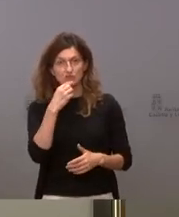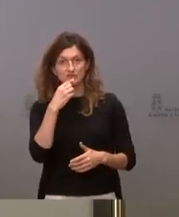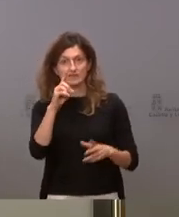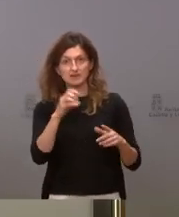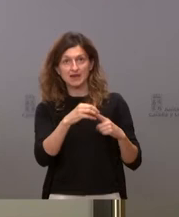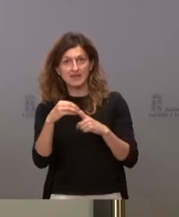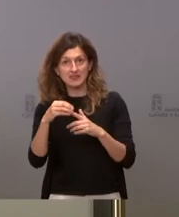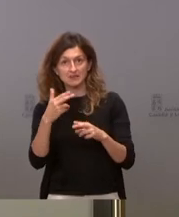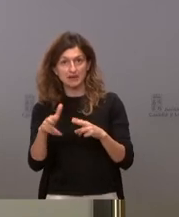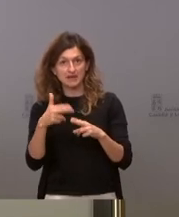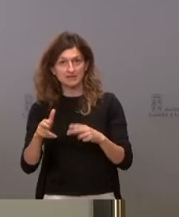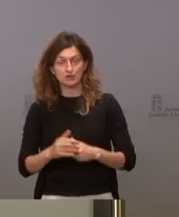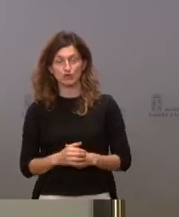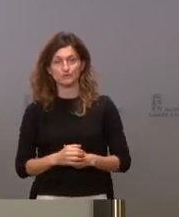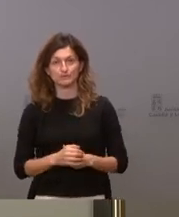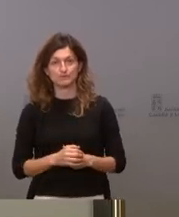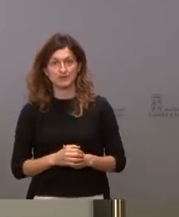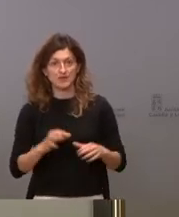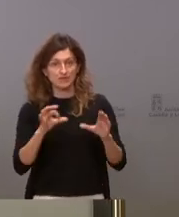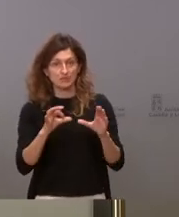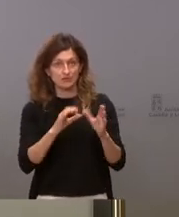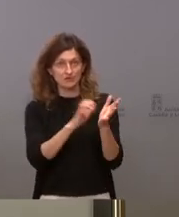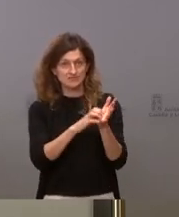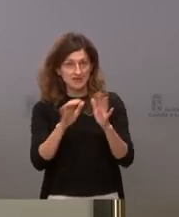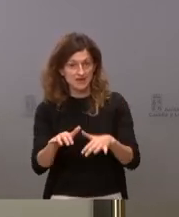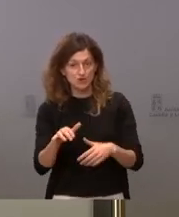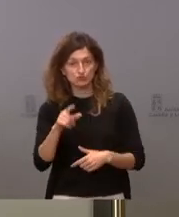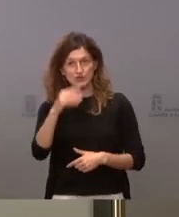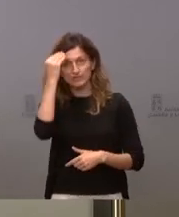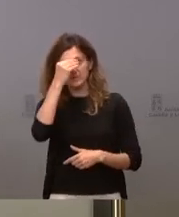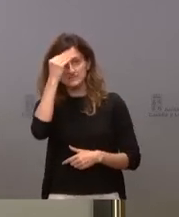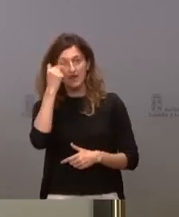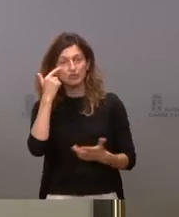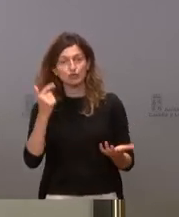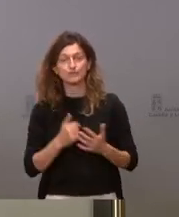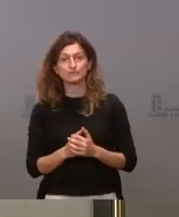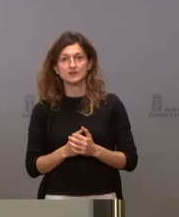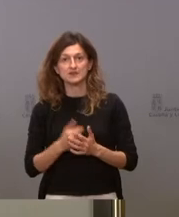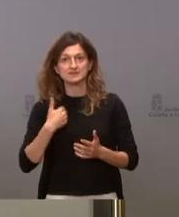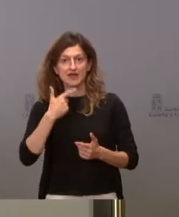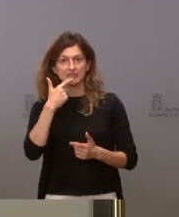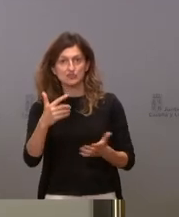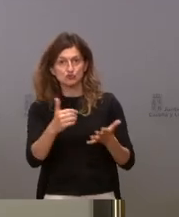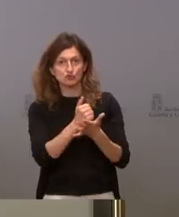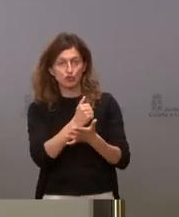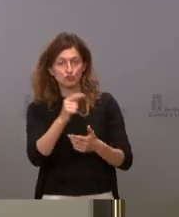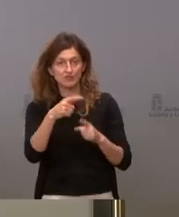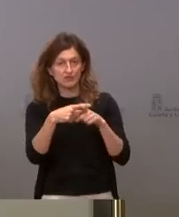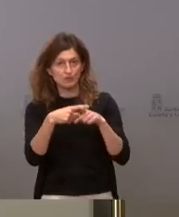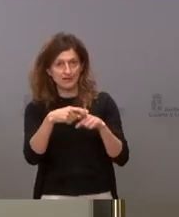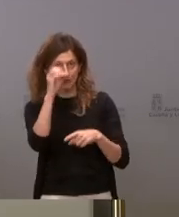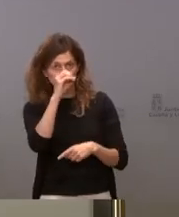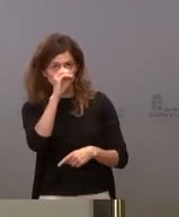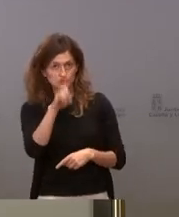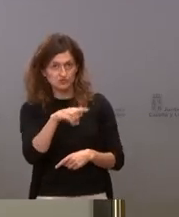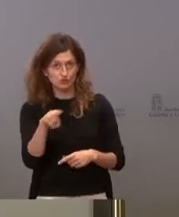partido a nivel de Castilla y León que planteado que está ya todo dicho. No sé si comparte esa visión